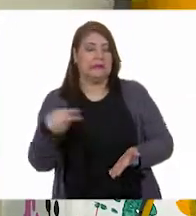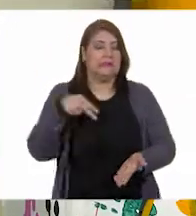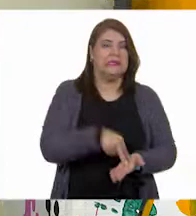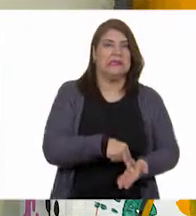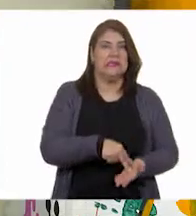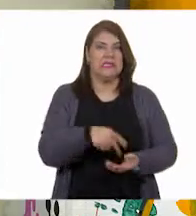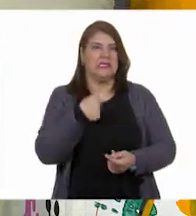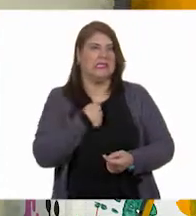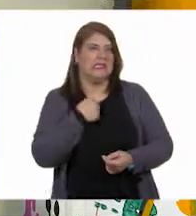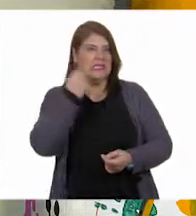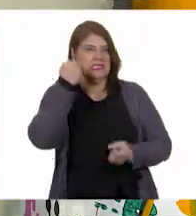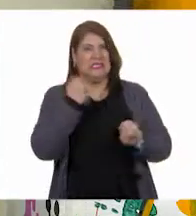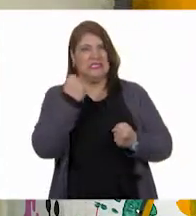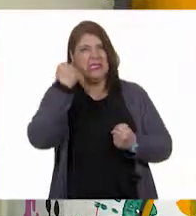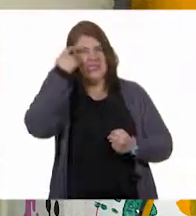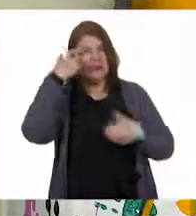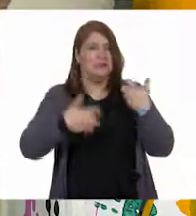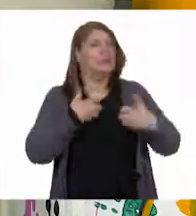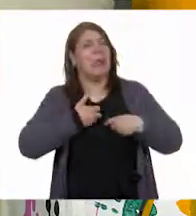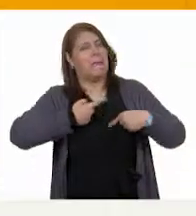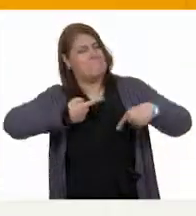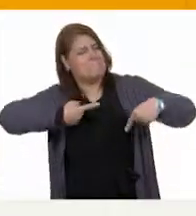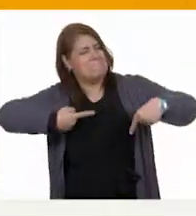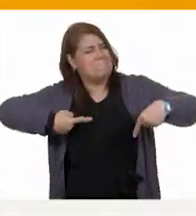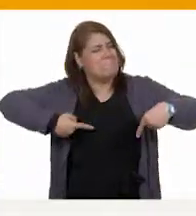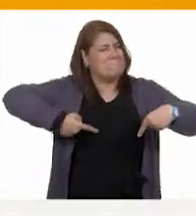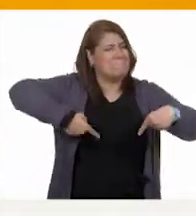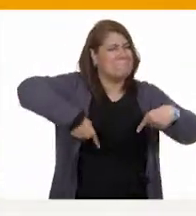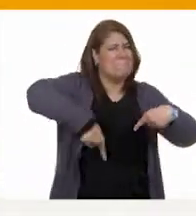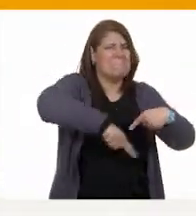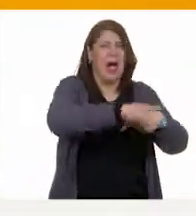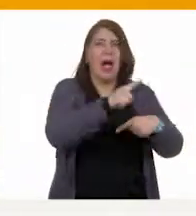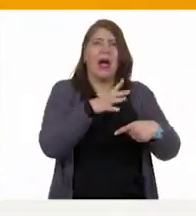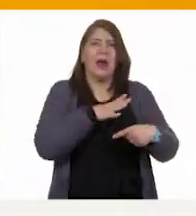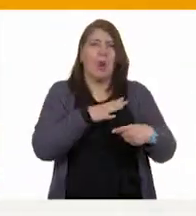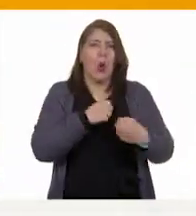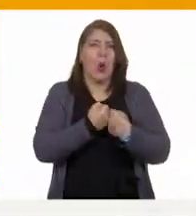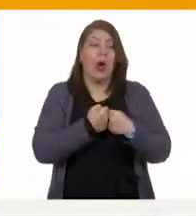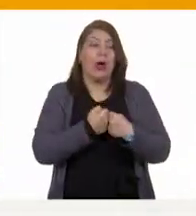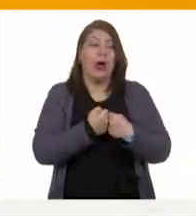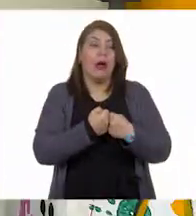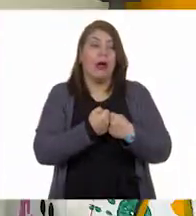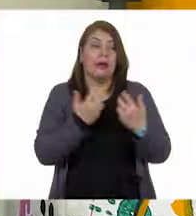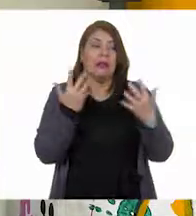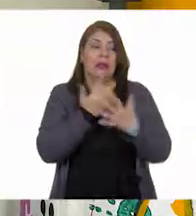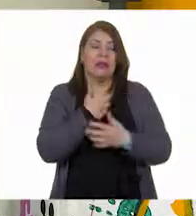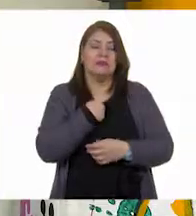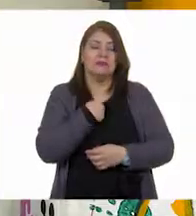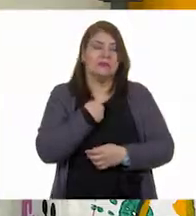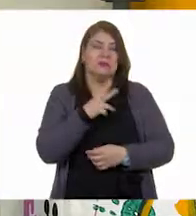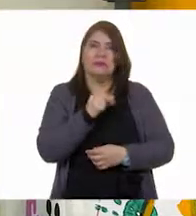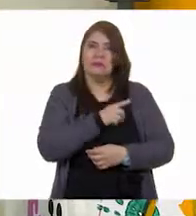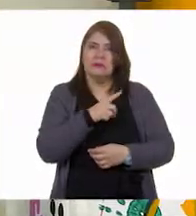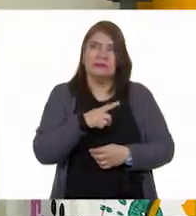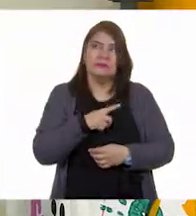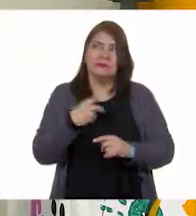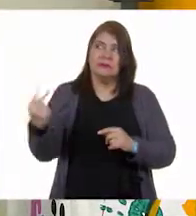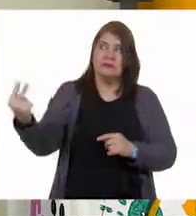rápido y lo primero que pensé es que lo voy a patear. Yo ya me había imaginado que lo estaba pateando en las rodillas, pero pensé, no lo debo de hacer porque además